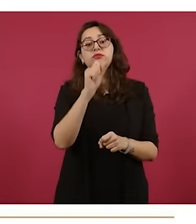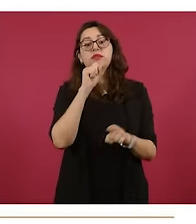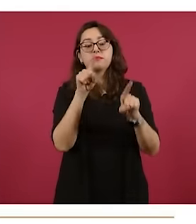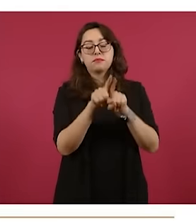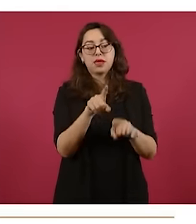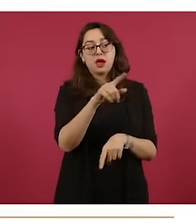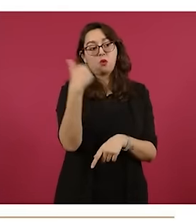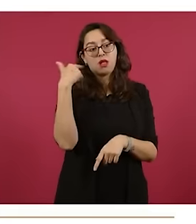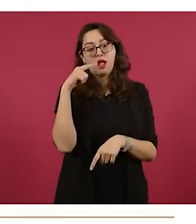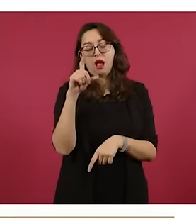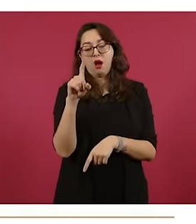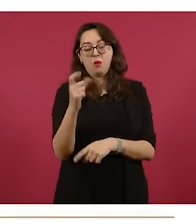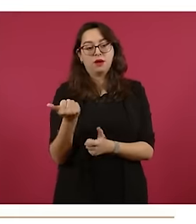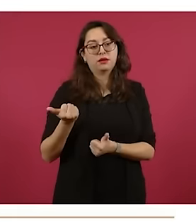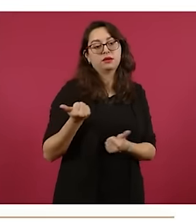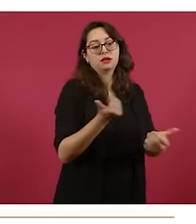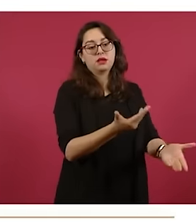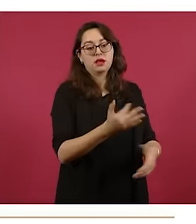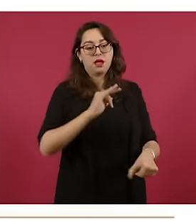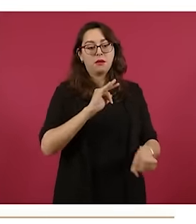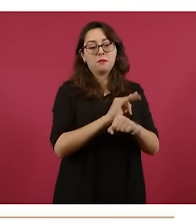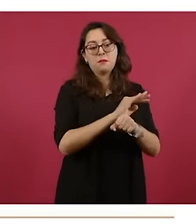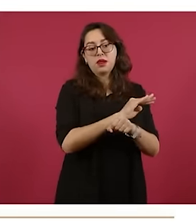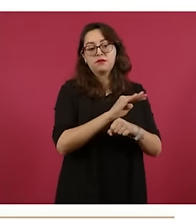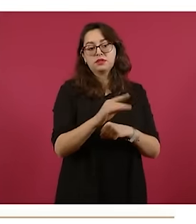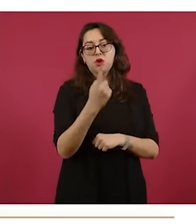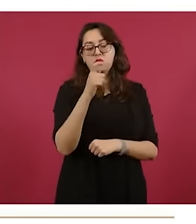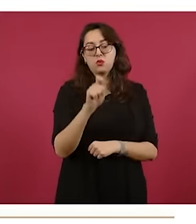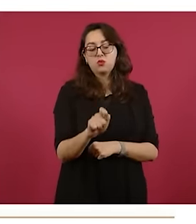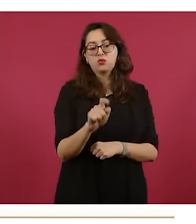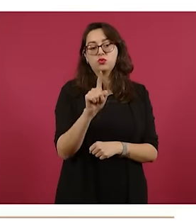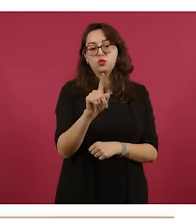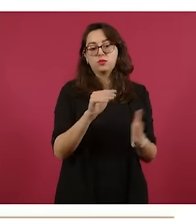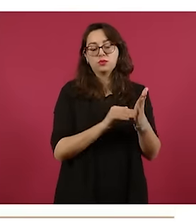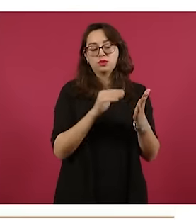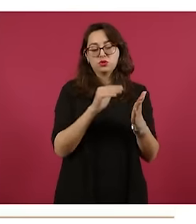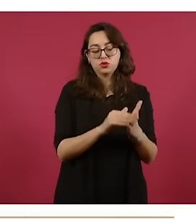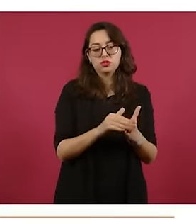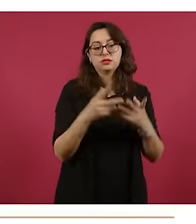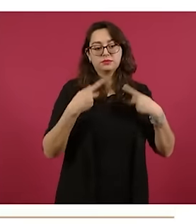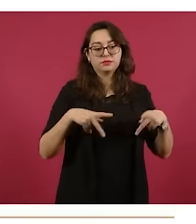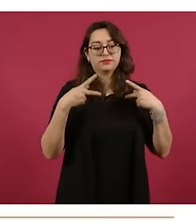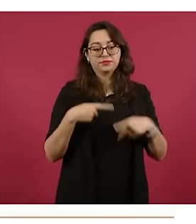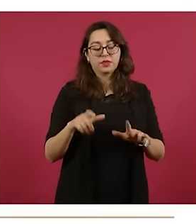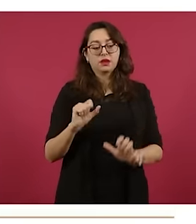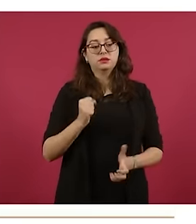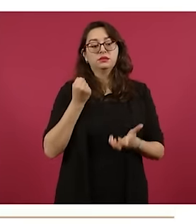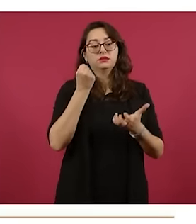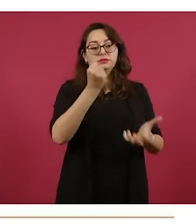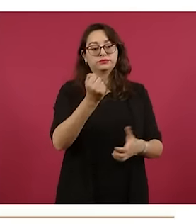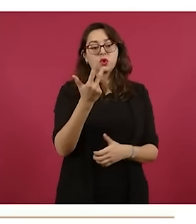y beneficiar a 1.1 millones de habitantes. Es una inversión de ocho mil 295 millones de pesos